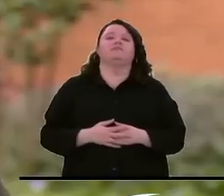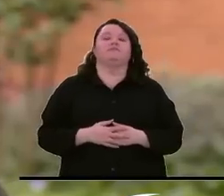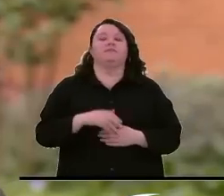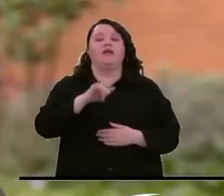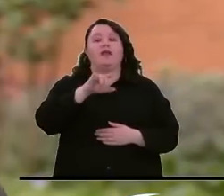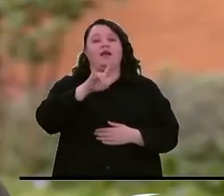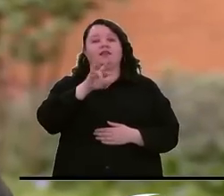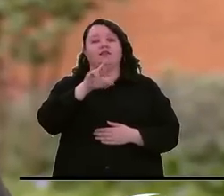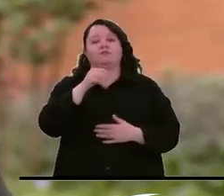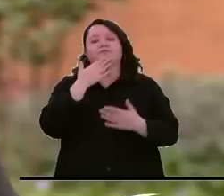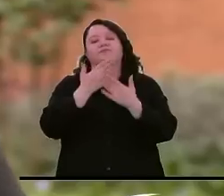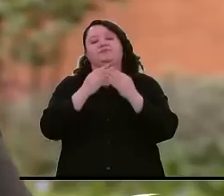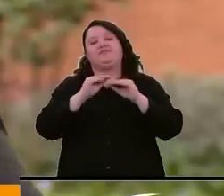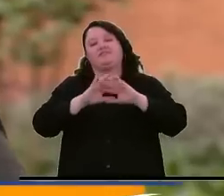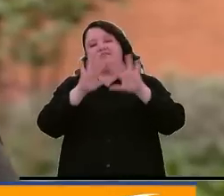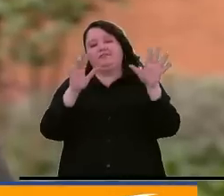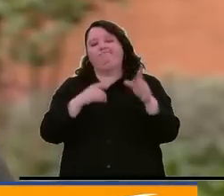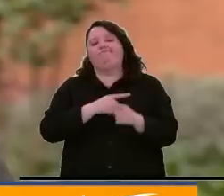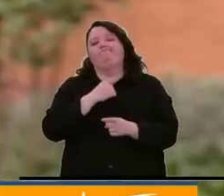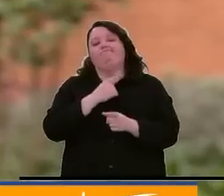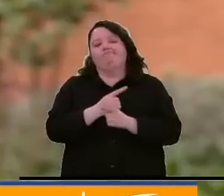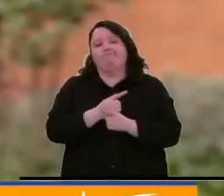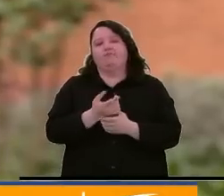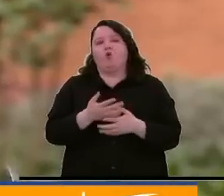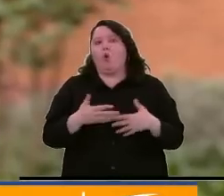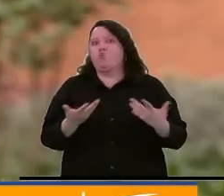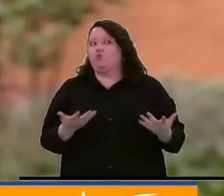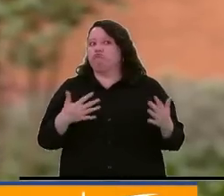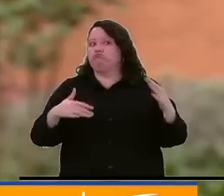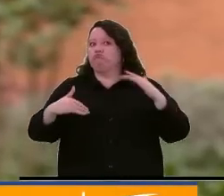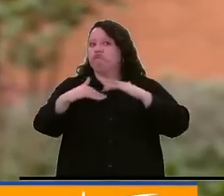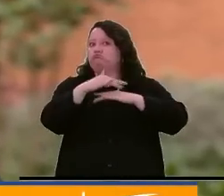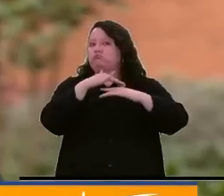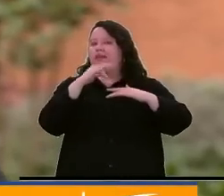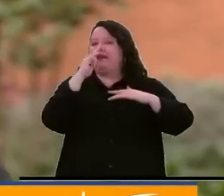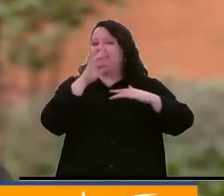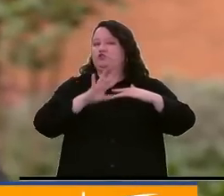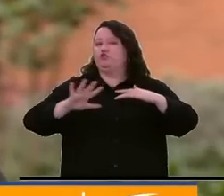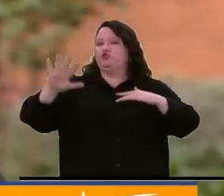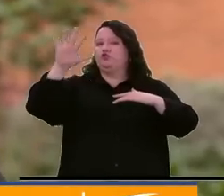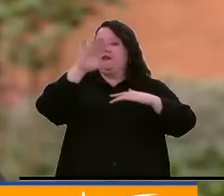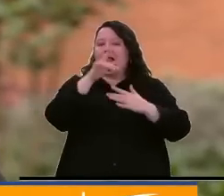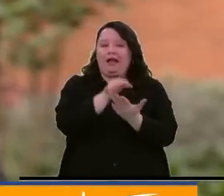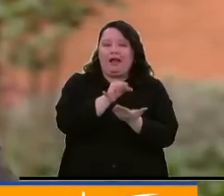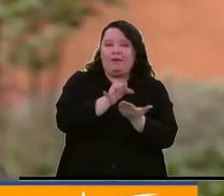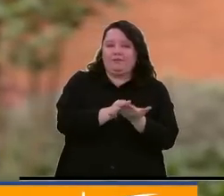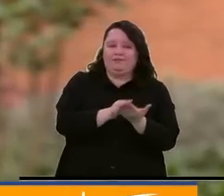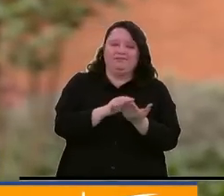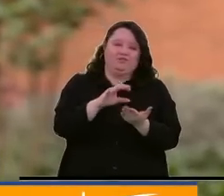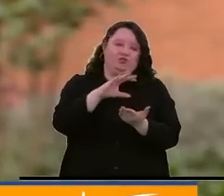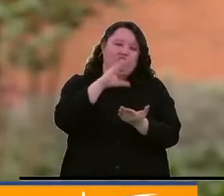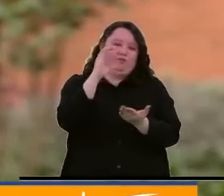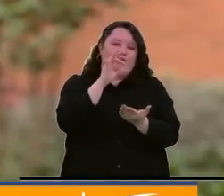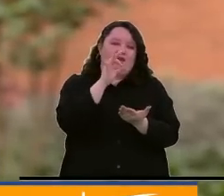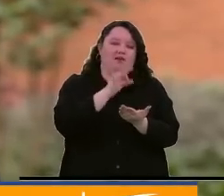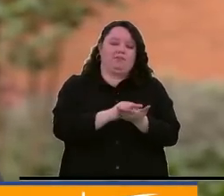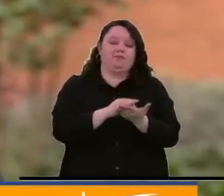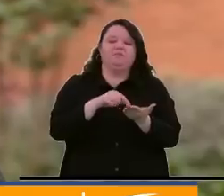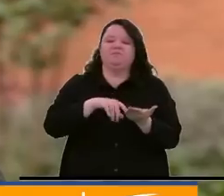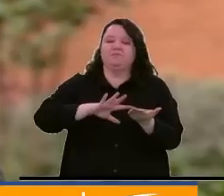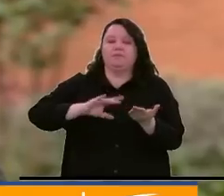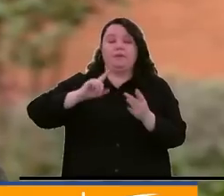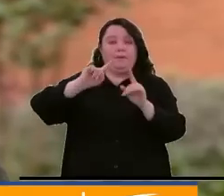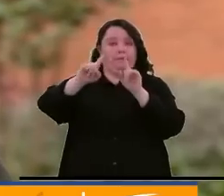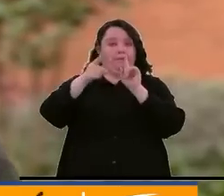Alejandra, ¿qué tal? Muy buenos días. Efectivamente, vamos a hablar de cómo está el panorama a nivel nacional y también en la capital de la República. Lo primero que vamos a hacer es